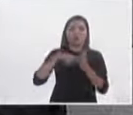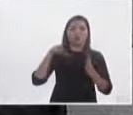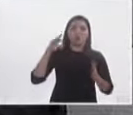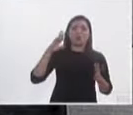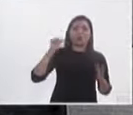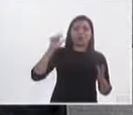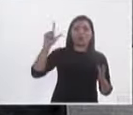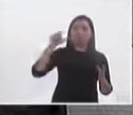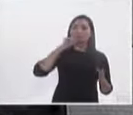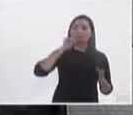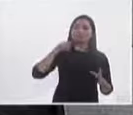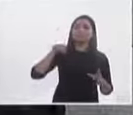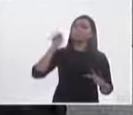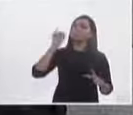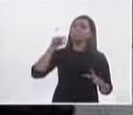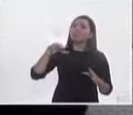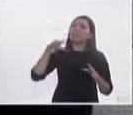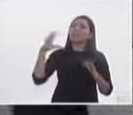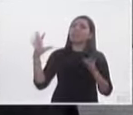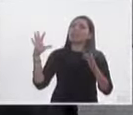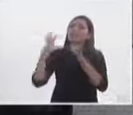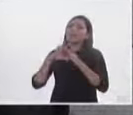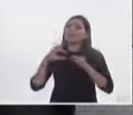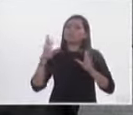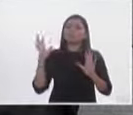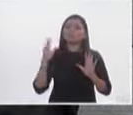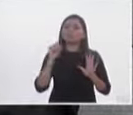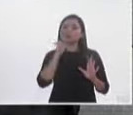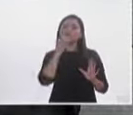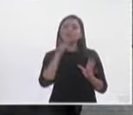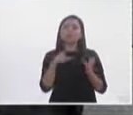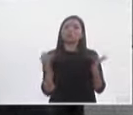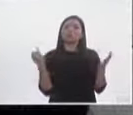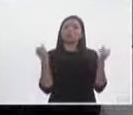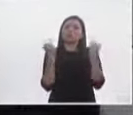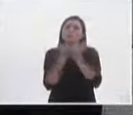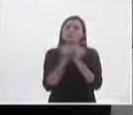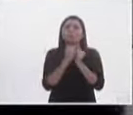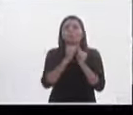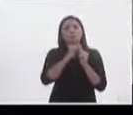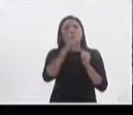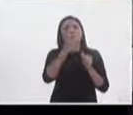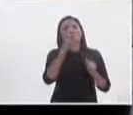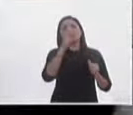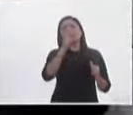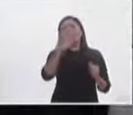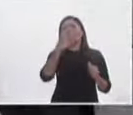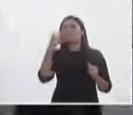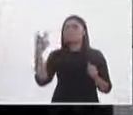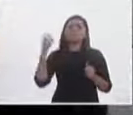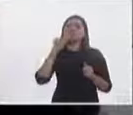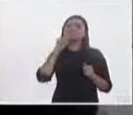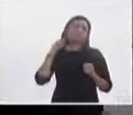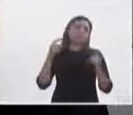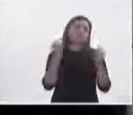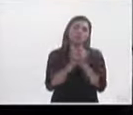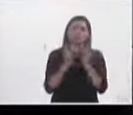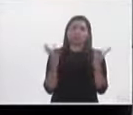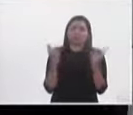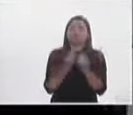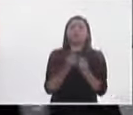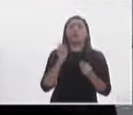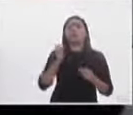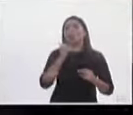sin aval o independiente exactamente igual que los otros 38 diputados tiene votos atrás y son que merecen el